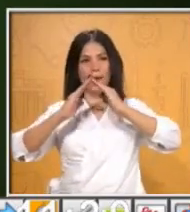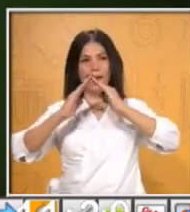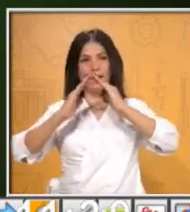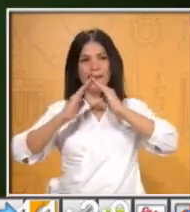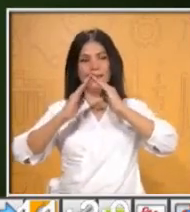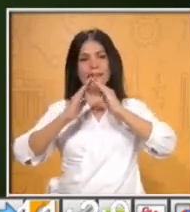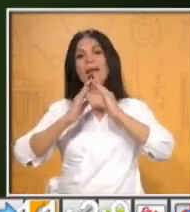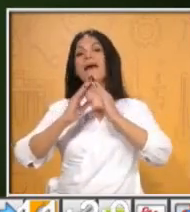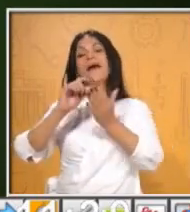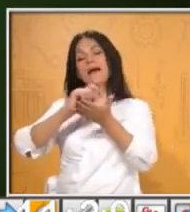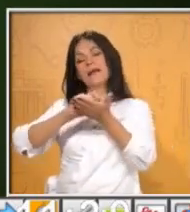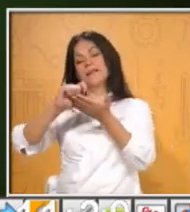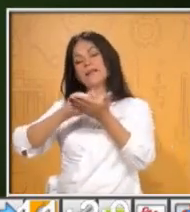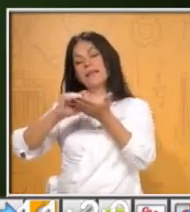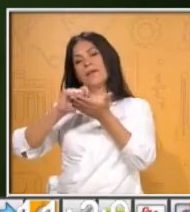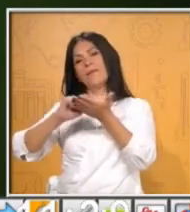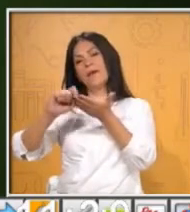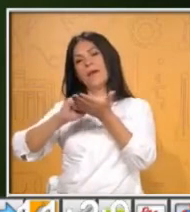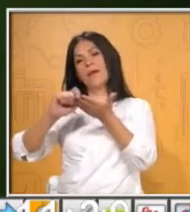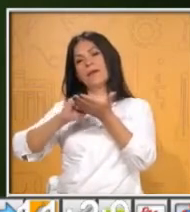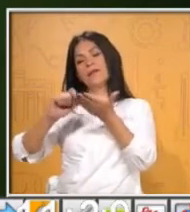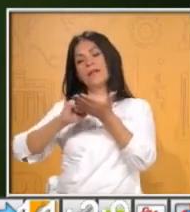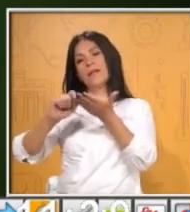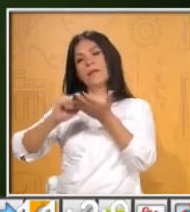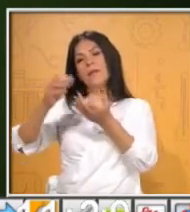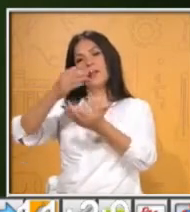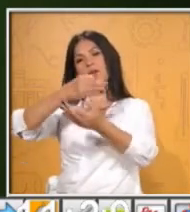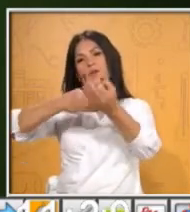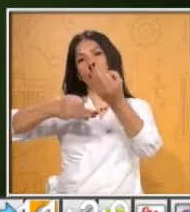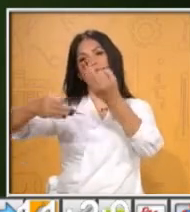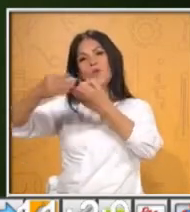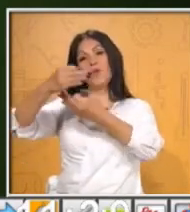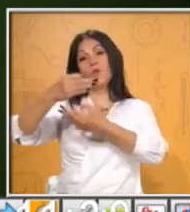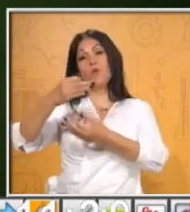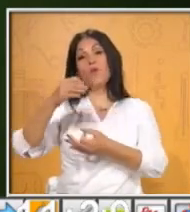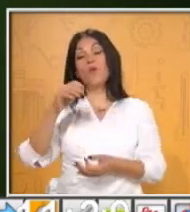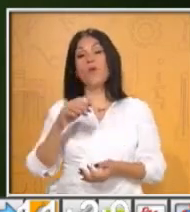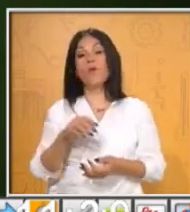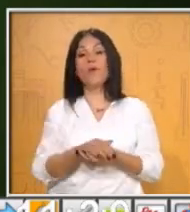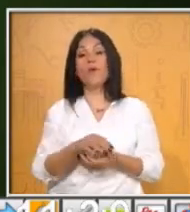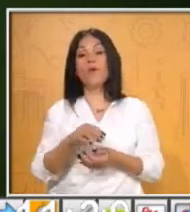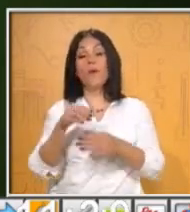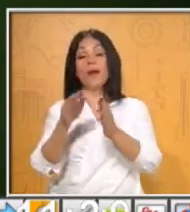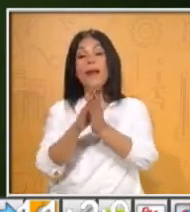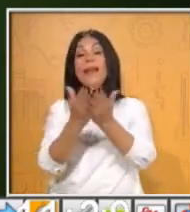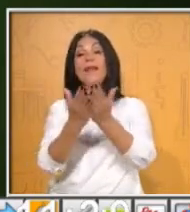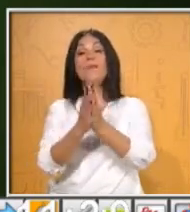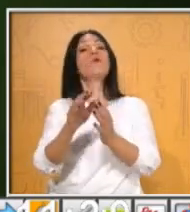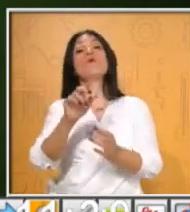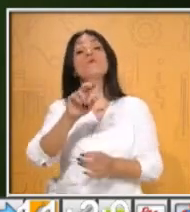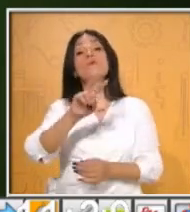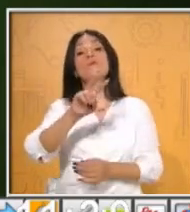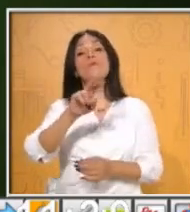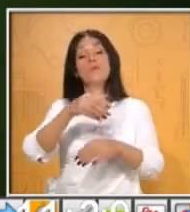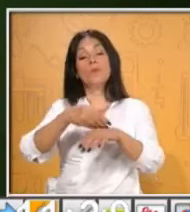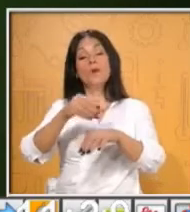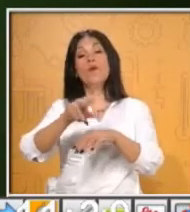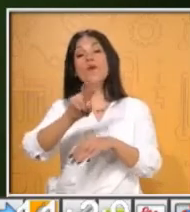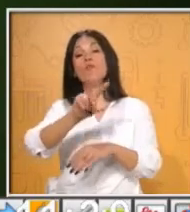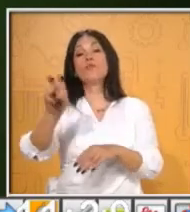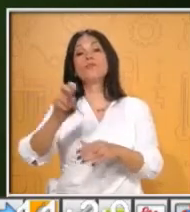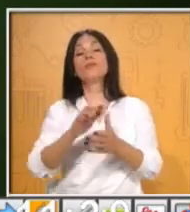página 200 del libro de texto de tercer grado. Nos vamos a ir a un corte. Recuerda que vamos a